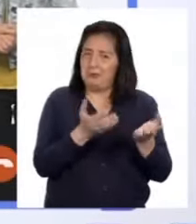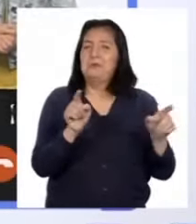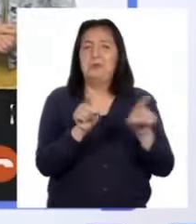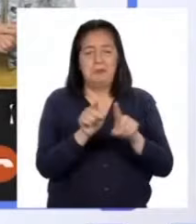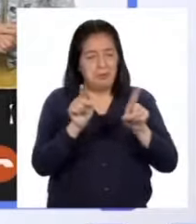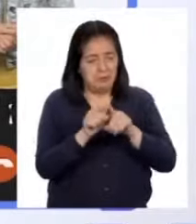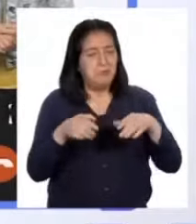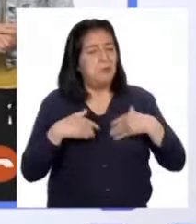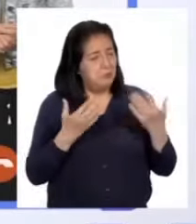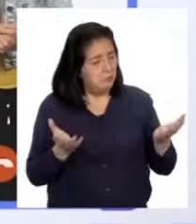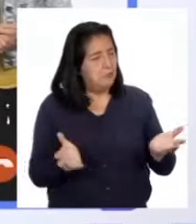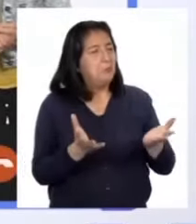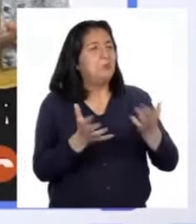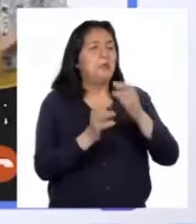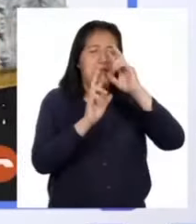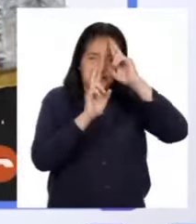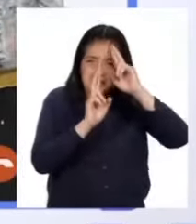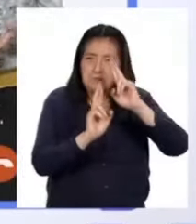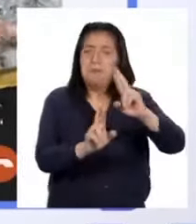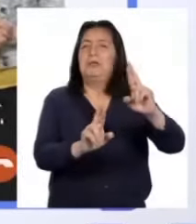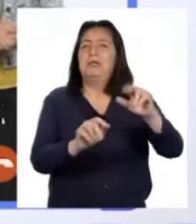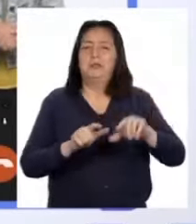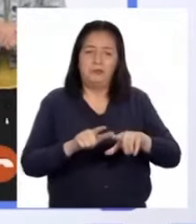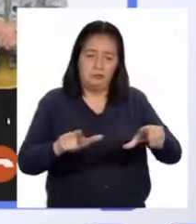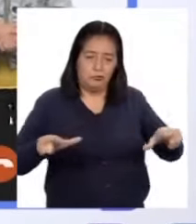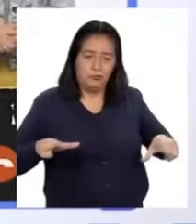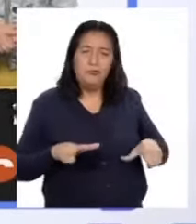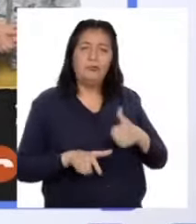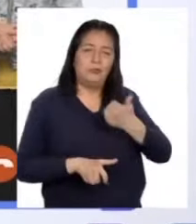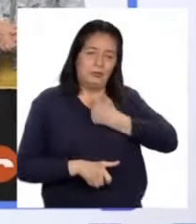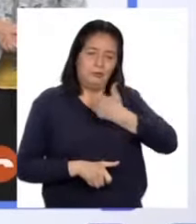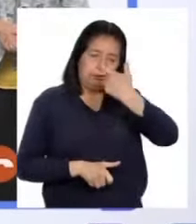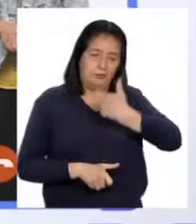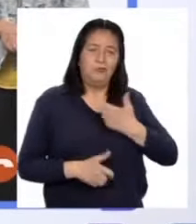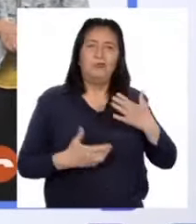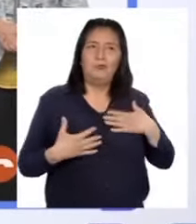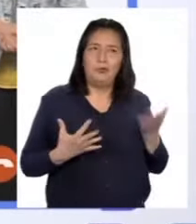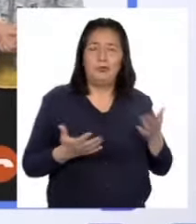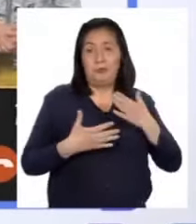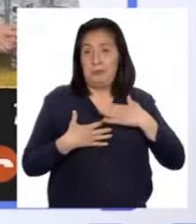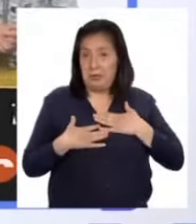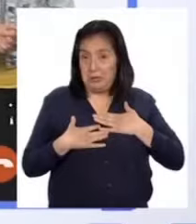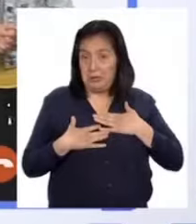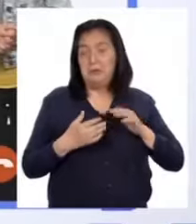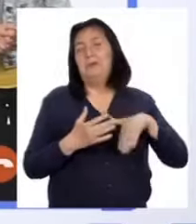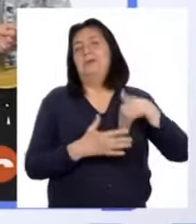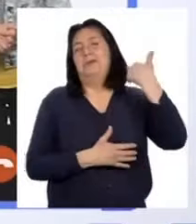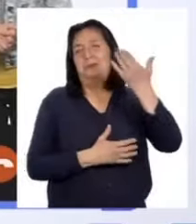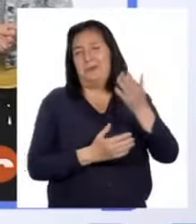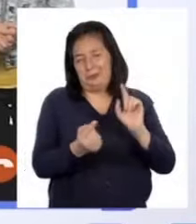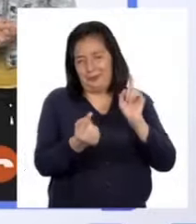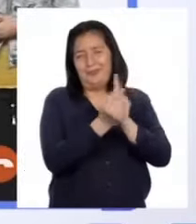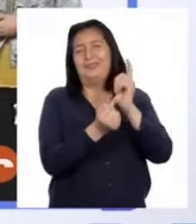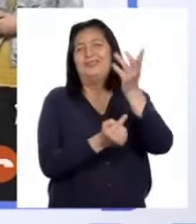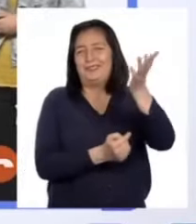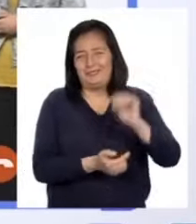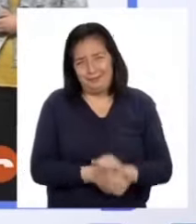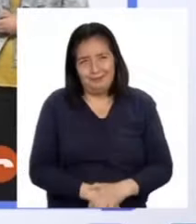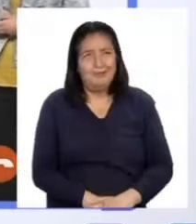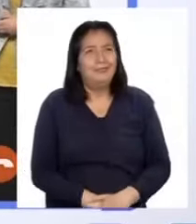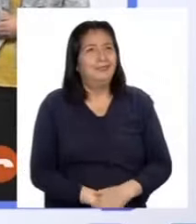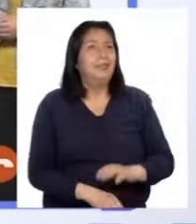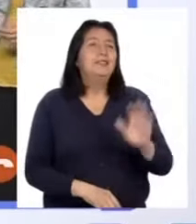podemos promover el respeto de nuestro espacio personal. Conmigo será hasta una siguiente oportunidad.